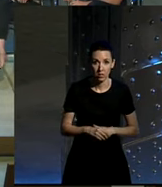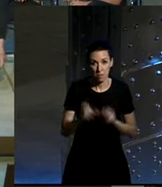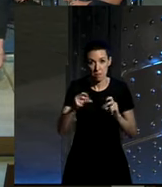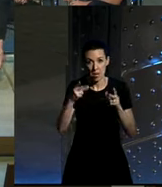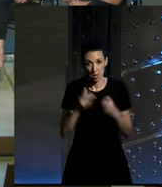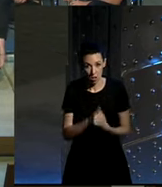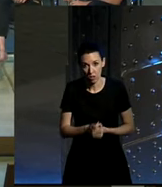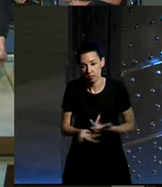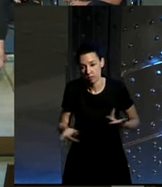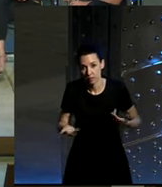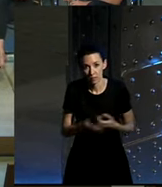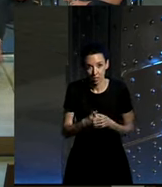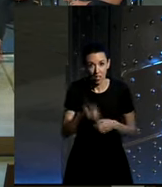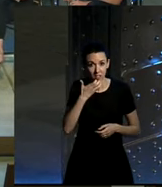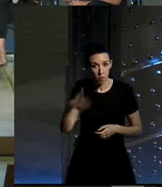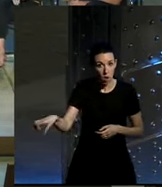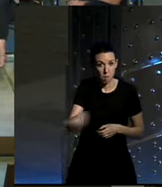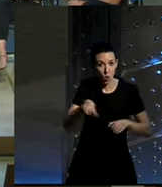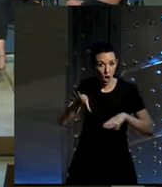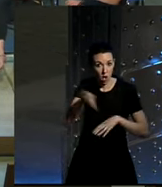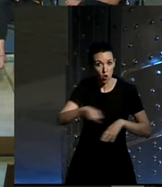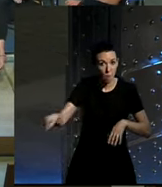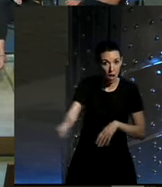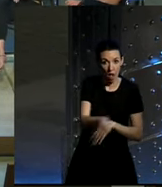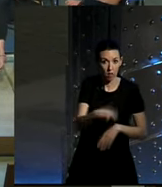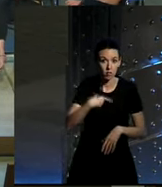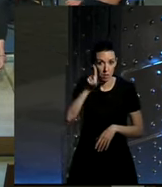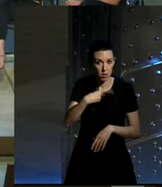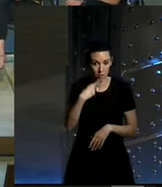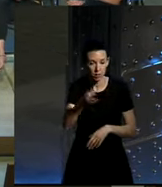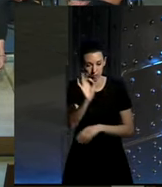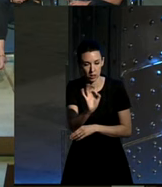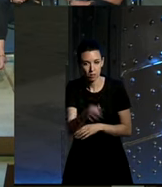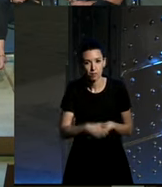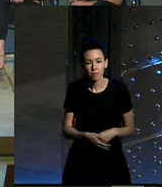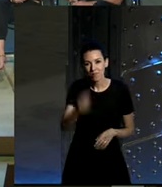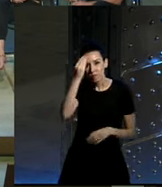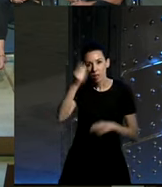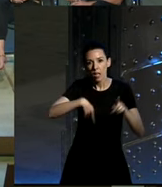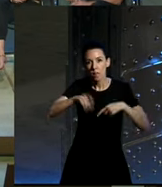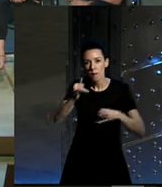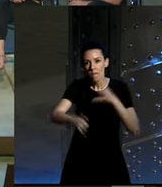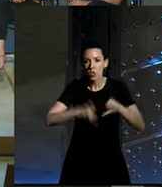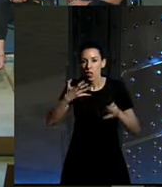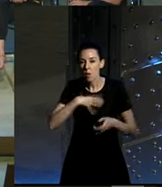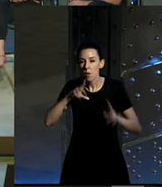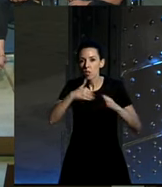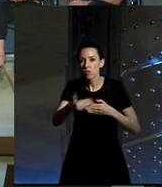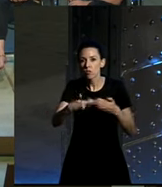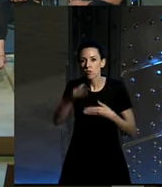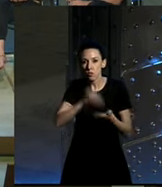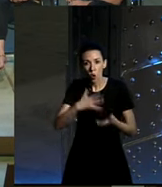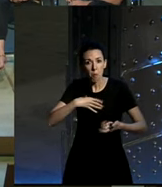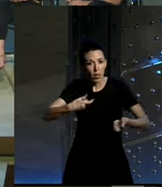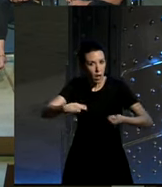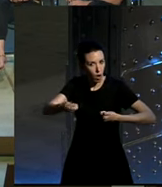irracional si durante la compra si te descuidas algunas veces sí que es verdad ¿pensáis que el transporte en bici podría convertirse alguna vez en un negocio